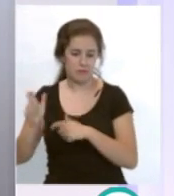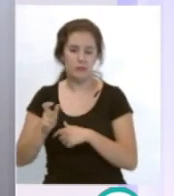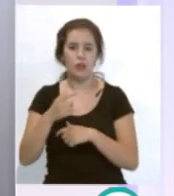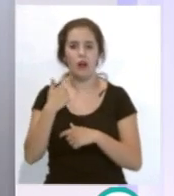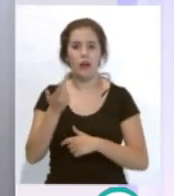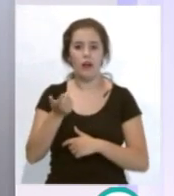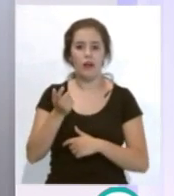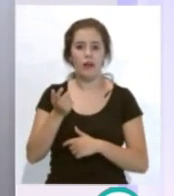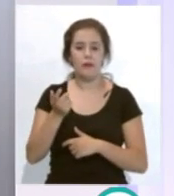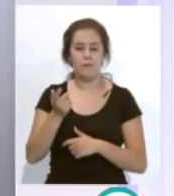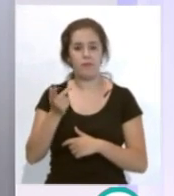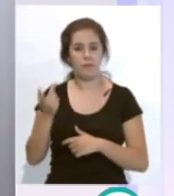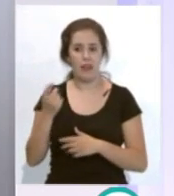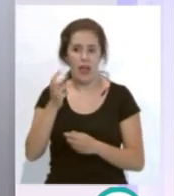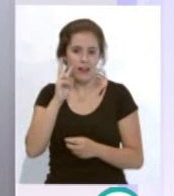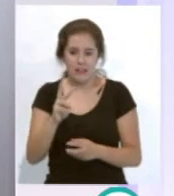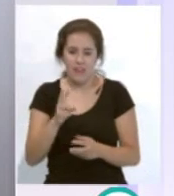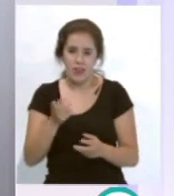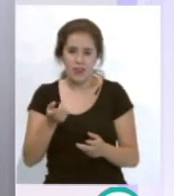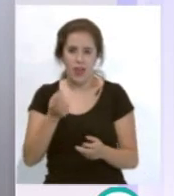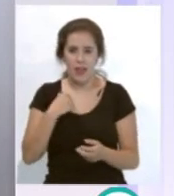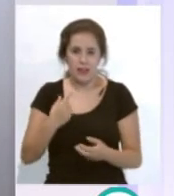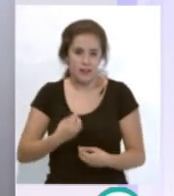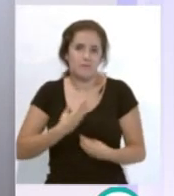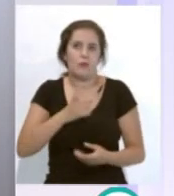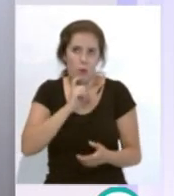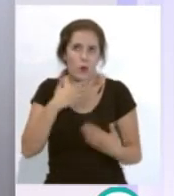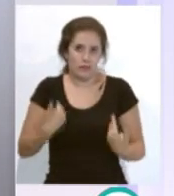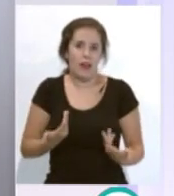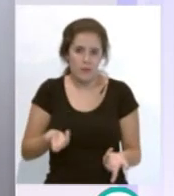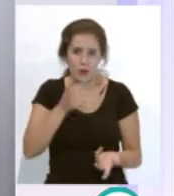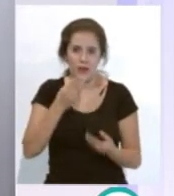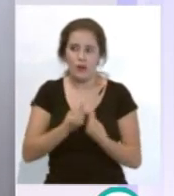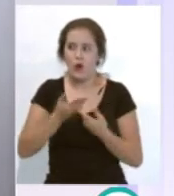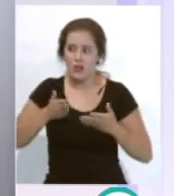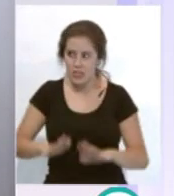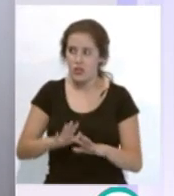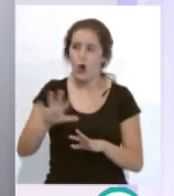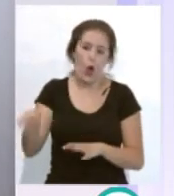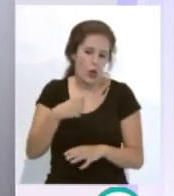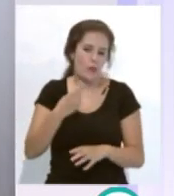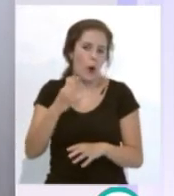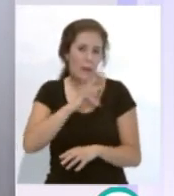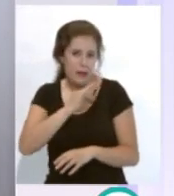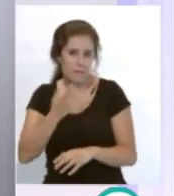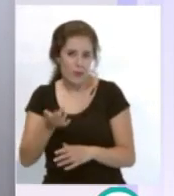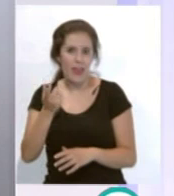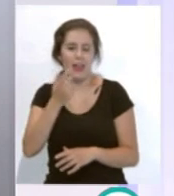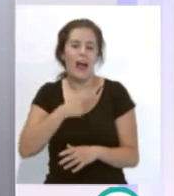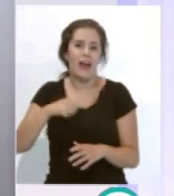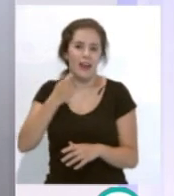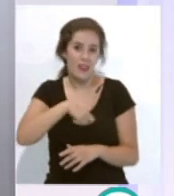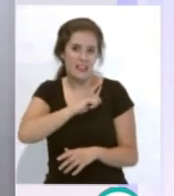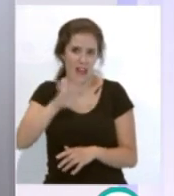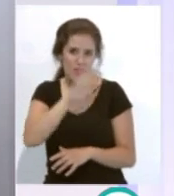y a él se le veía, claro, ¿cómo va a estar? Con su hijo ahí recogiendo un premio con la selección y contaba ese momento,